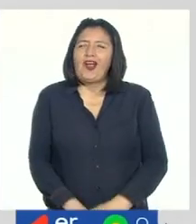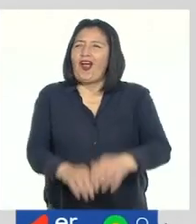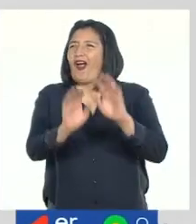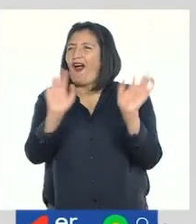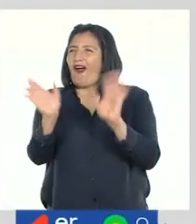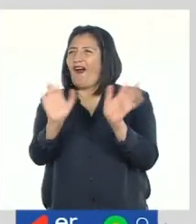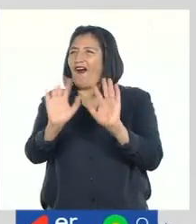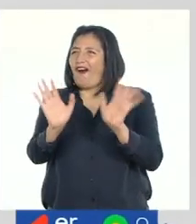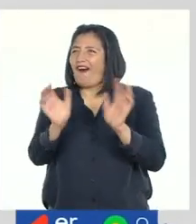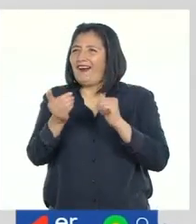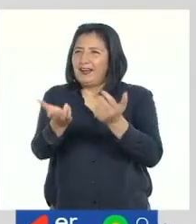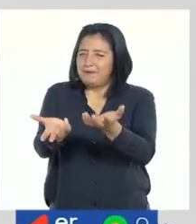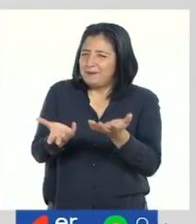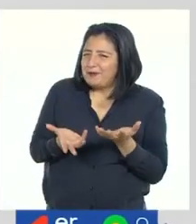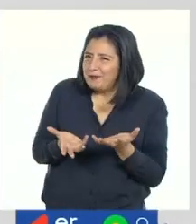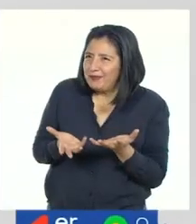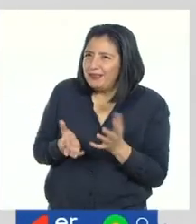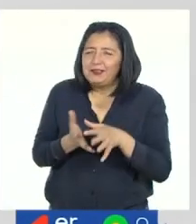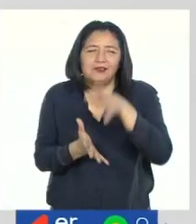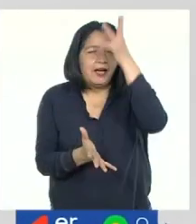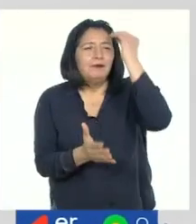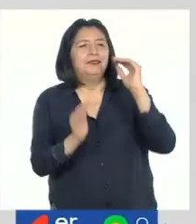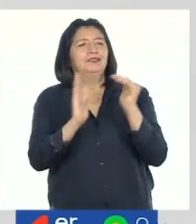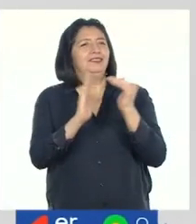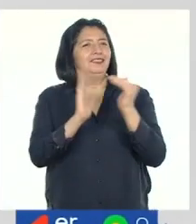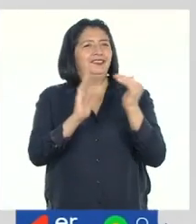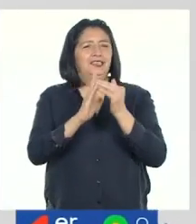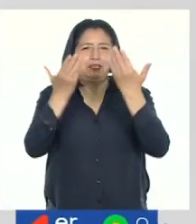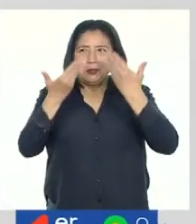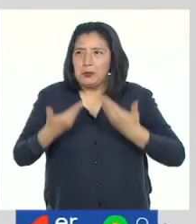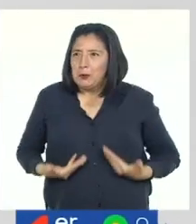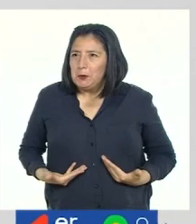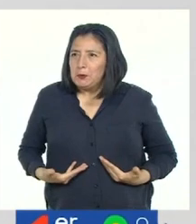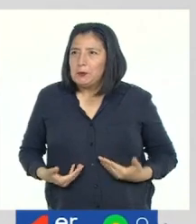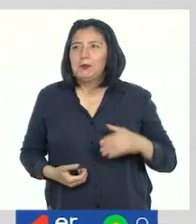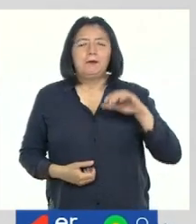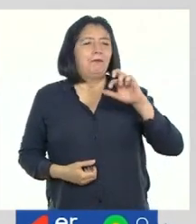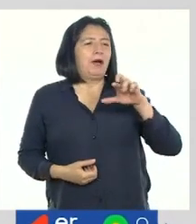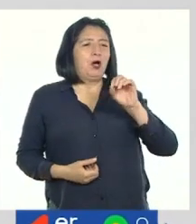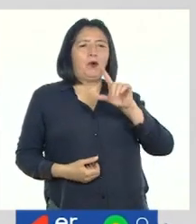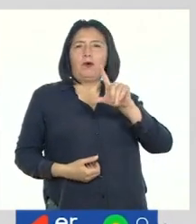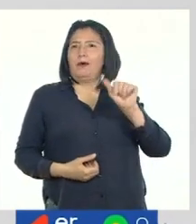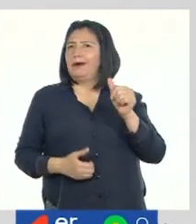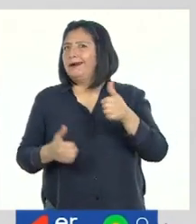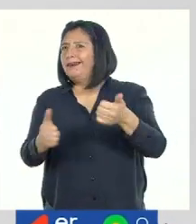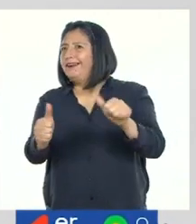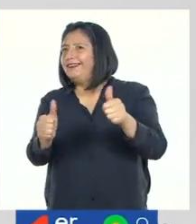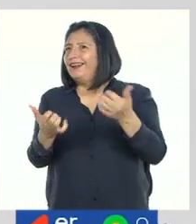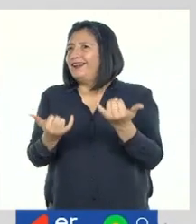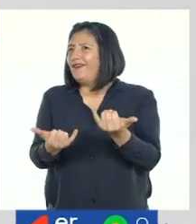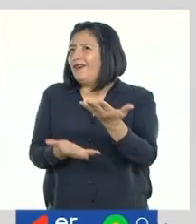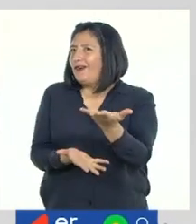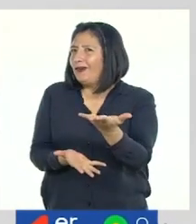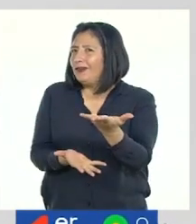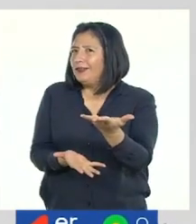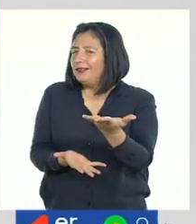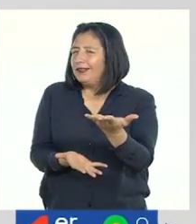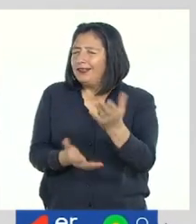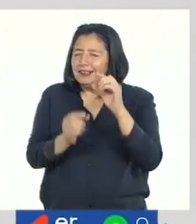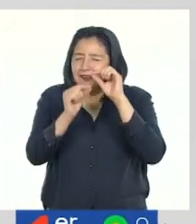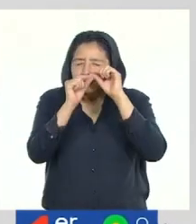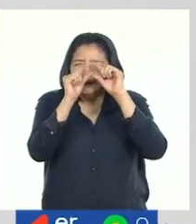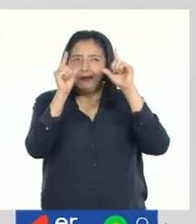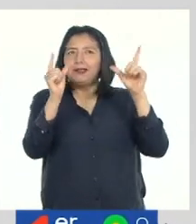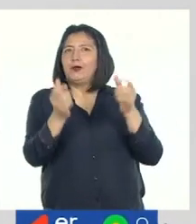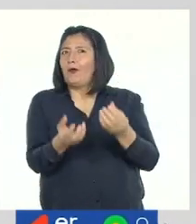¡Hola! Bienvenidas y bienvenidos a Aprendo en Casa. Mi nombre es Paola Moreno. ¿Cómo están el día de hoy? ¿Qué tal